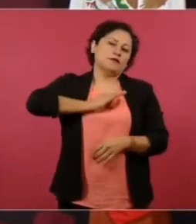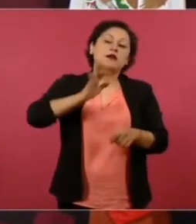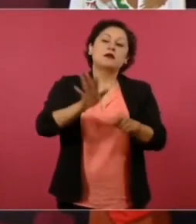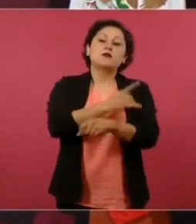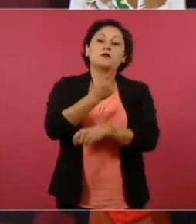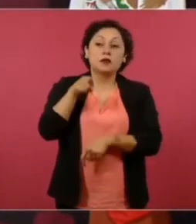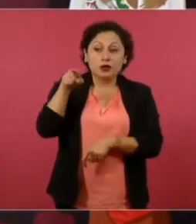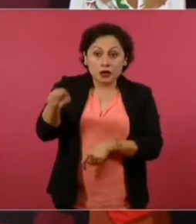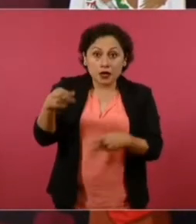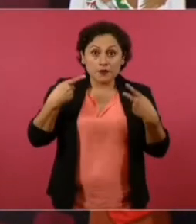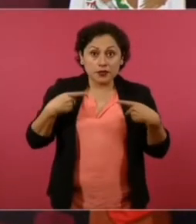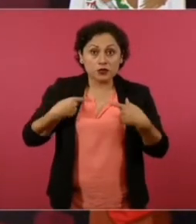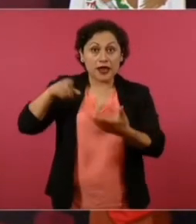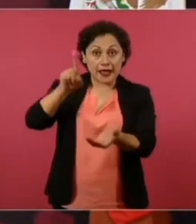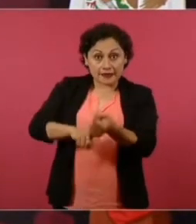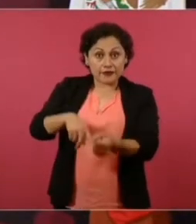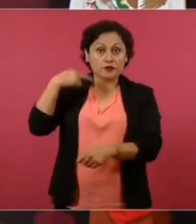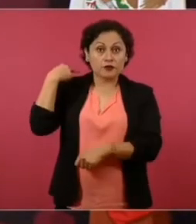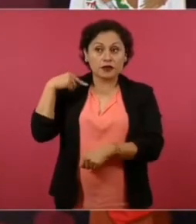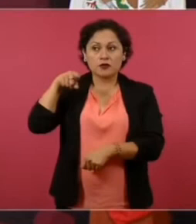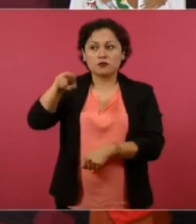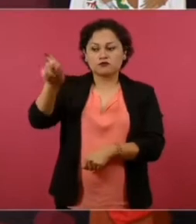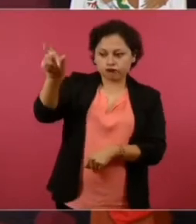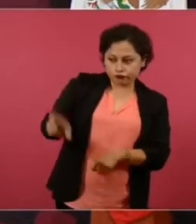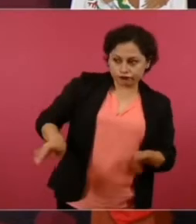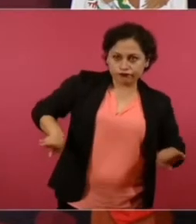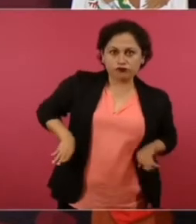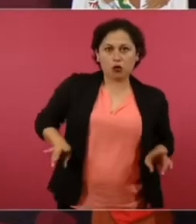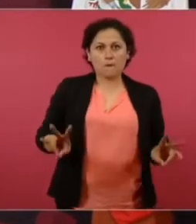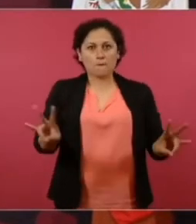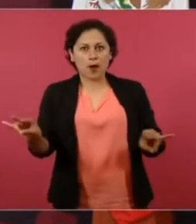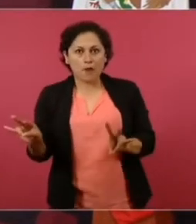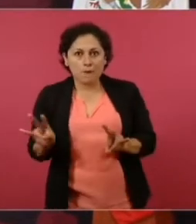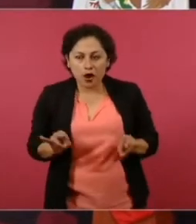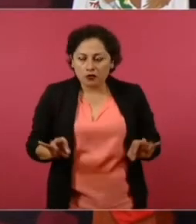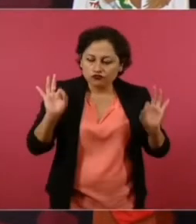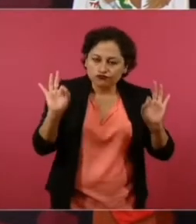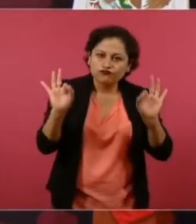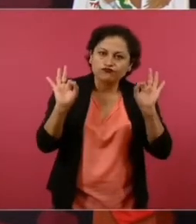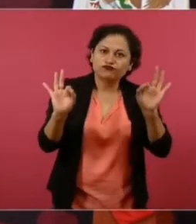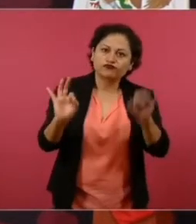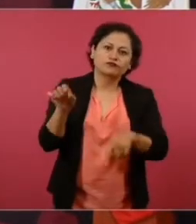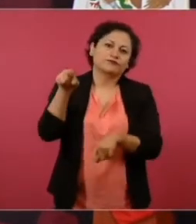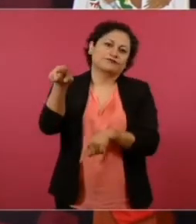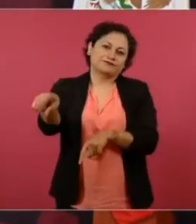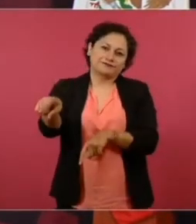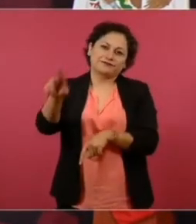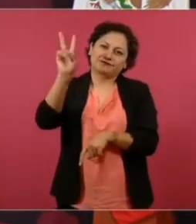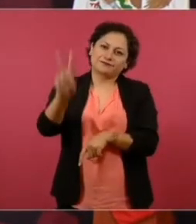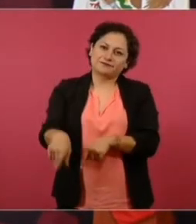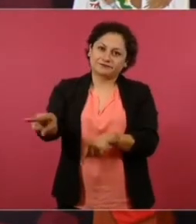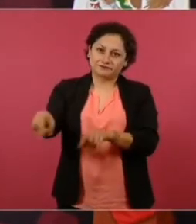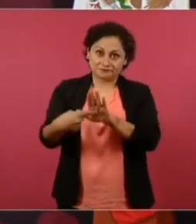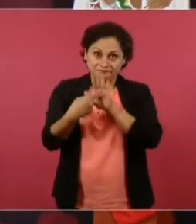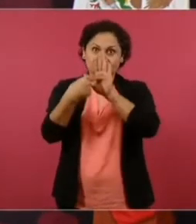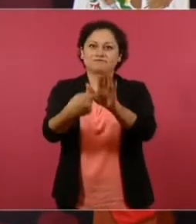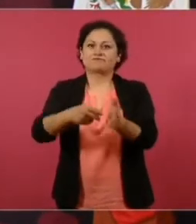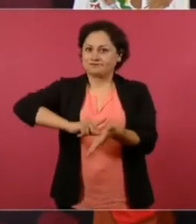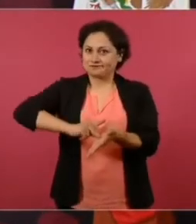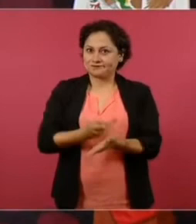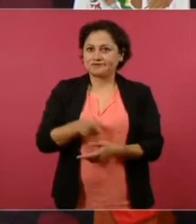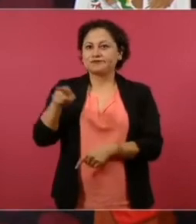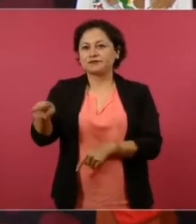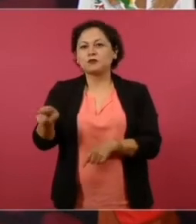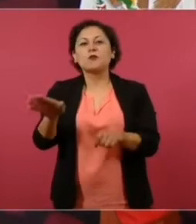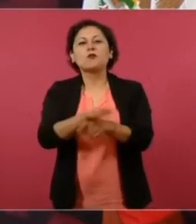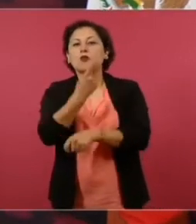avispado, muy despierto, y ahora lo demostró de nuevo, no se deja chorear. es que hubo